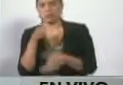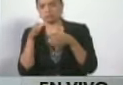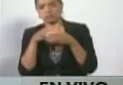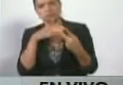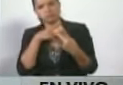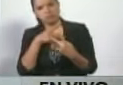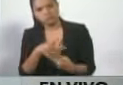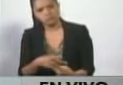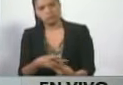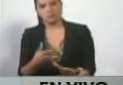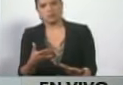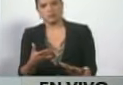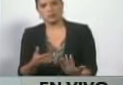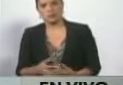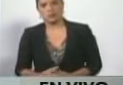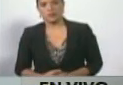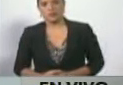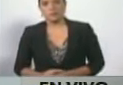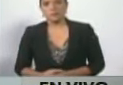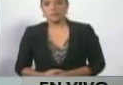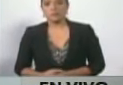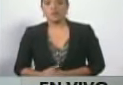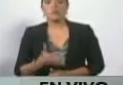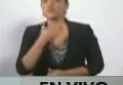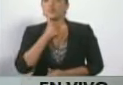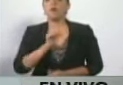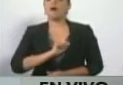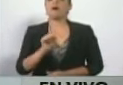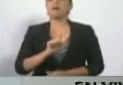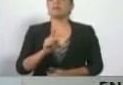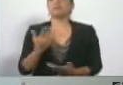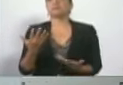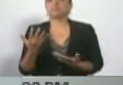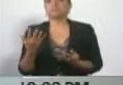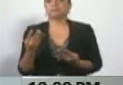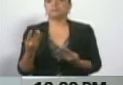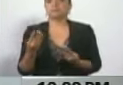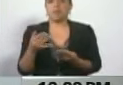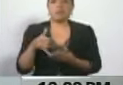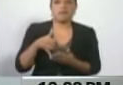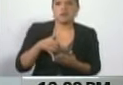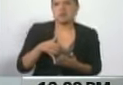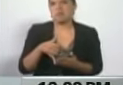sin ningún tipo de debilidad,